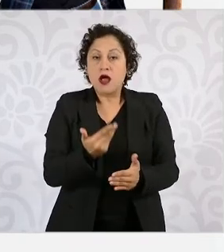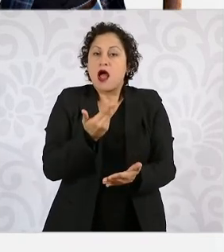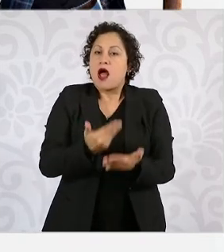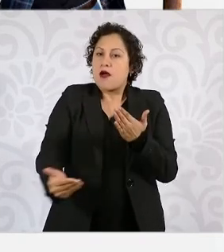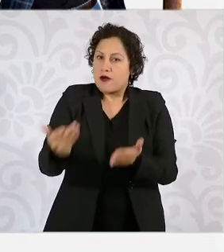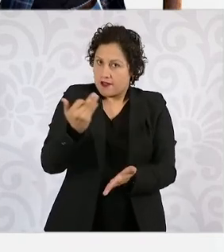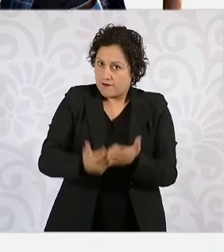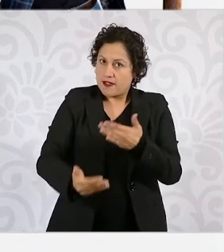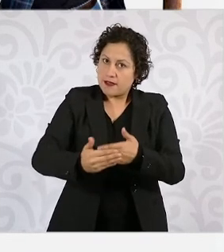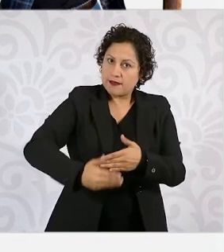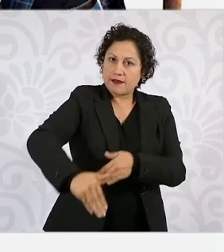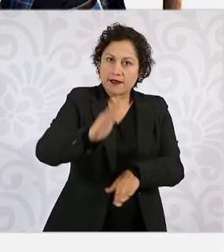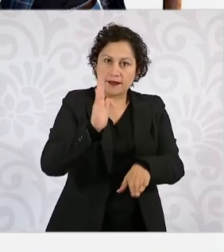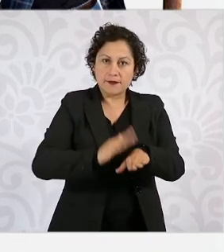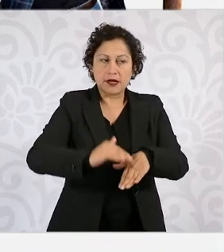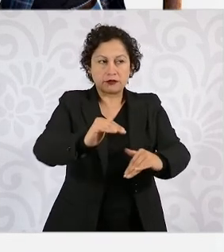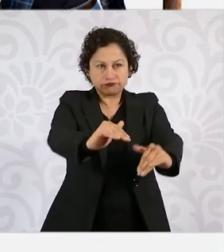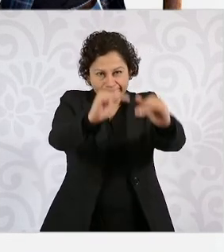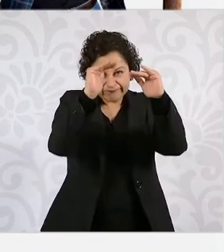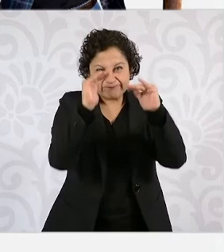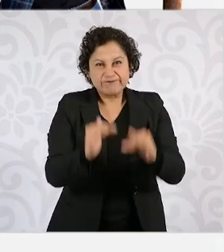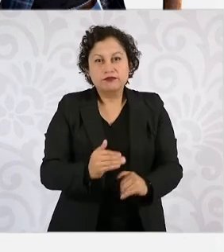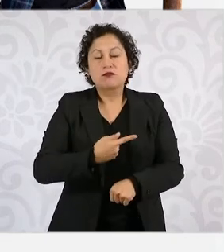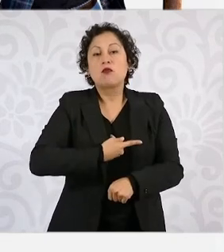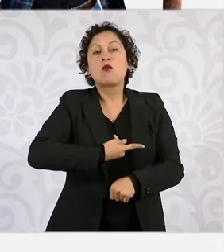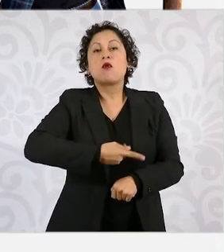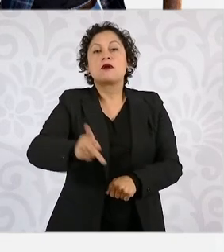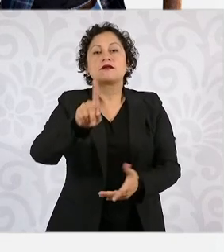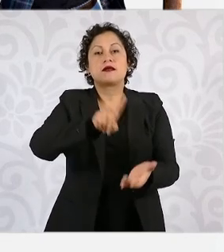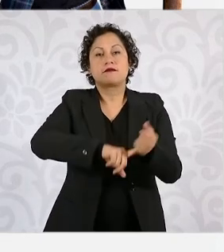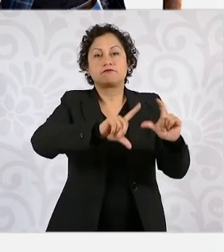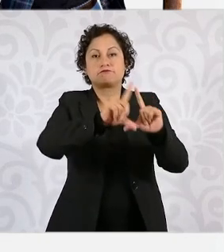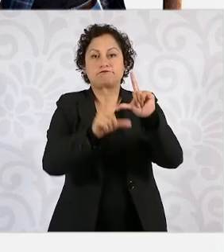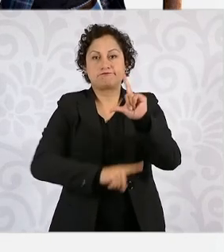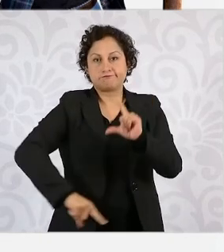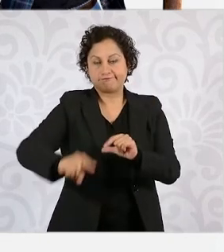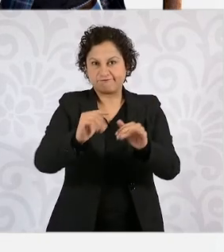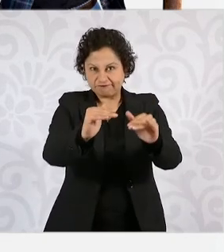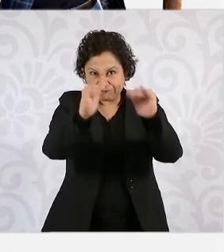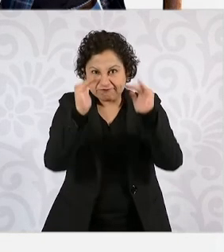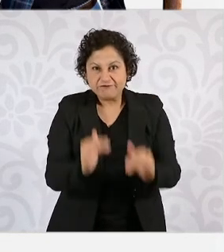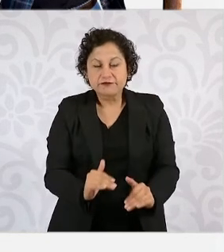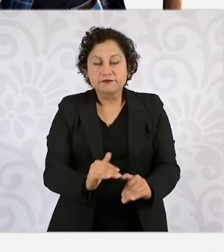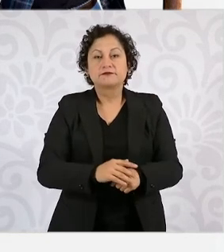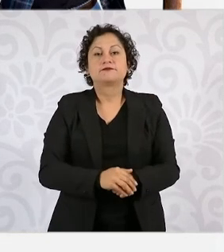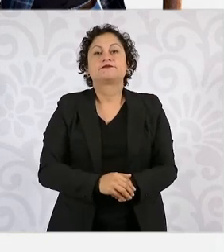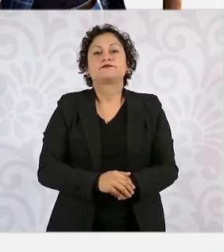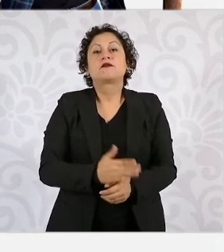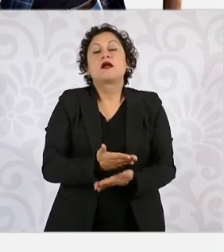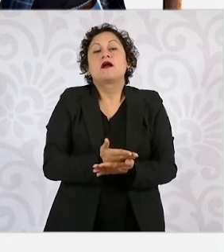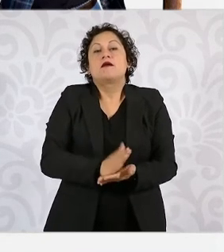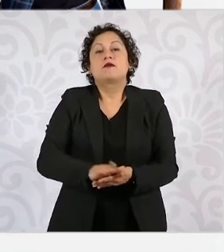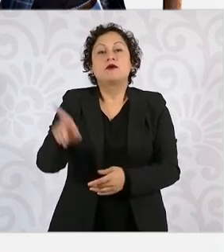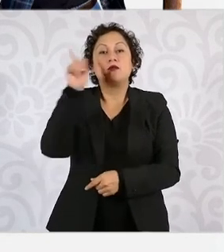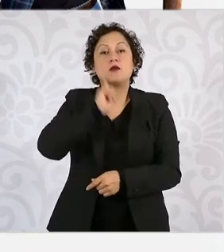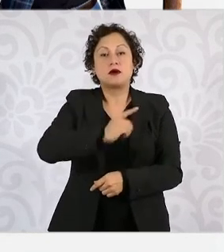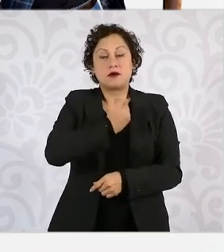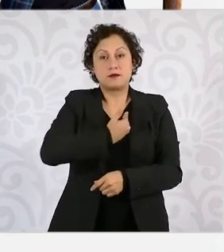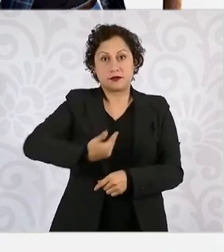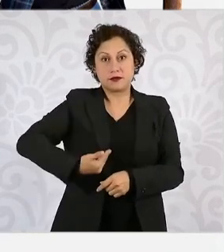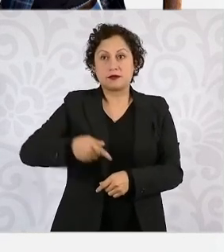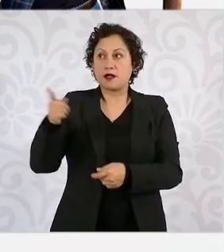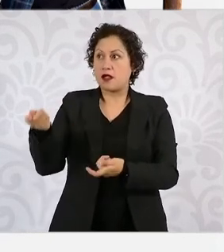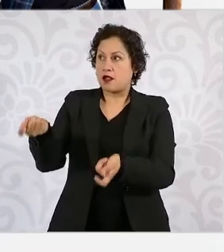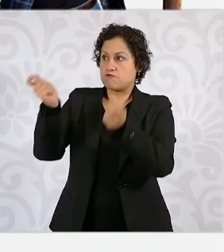menos de dos por ciento de pobreza extrema en el país. Además, la presidenta nos ha encargado mucho